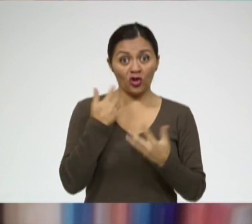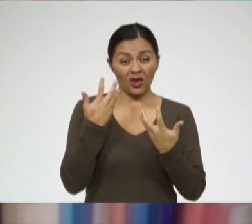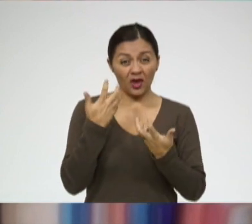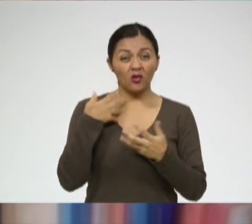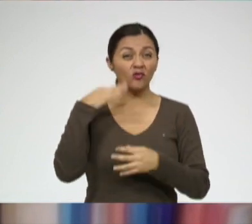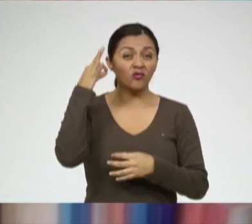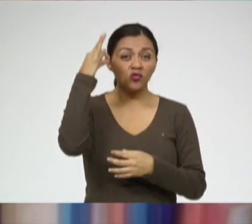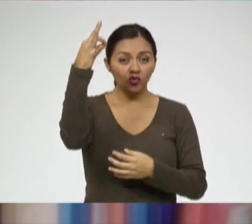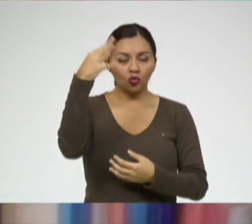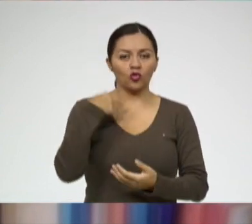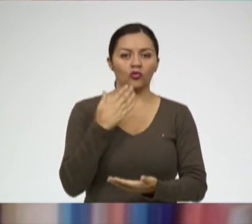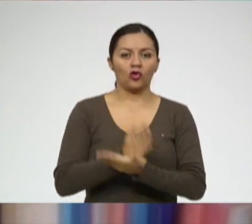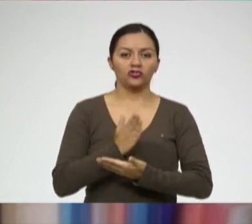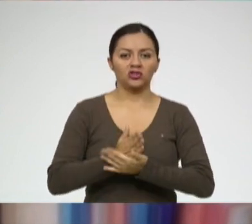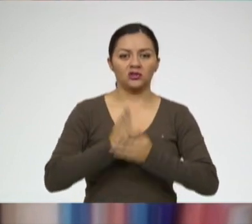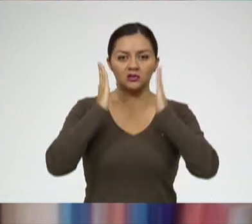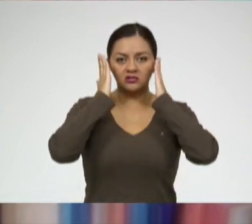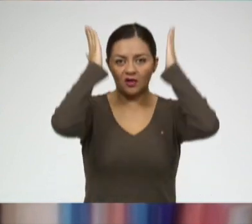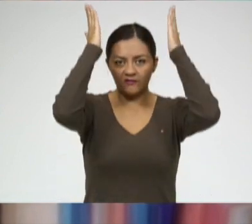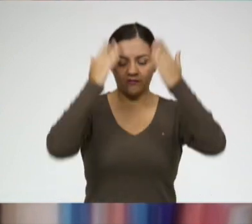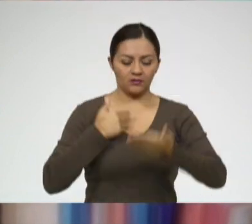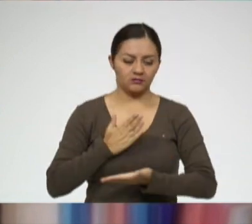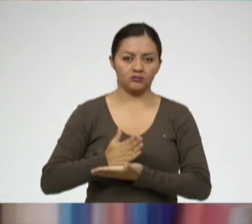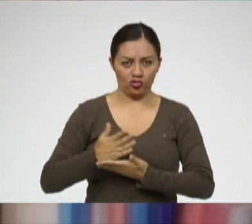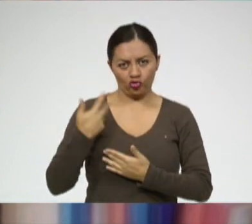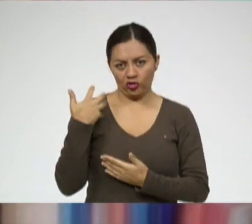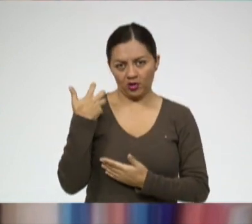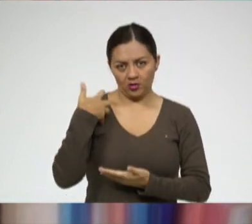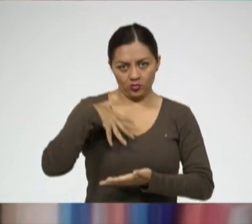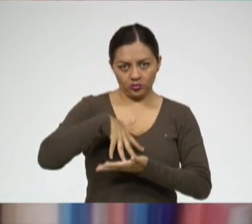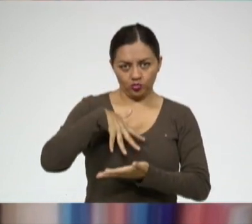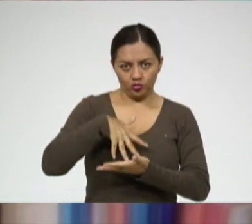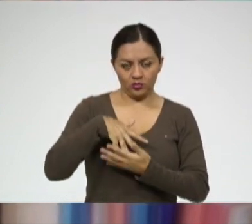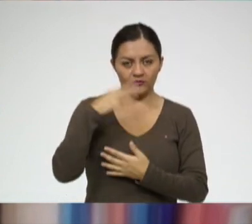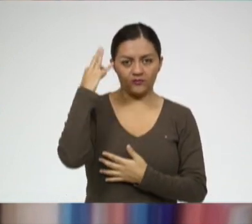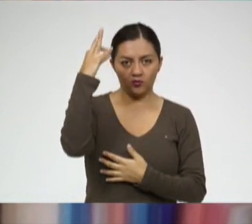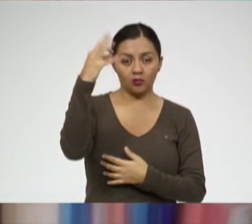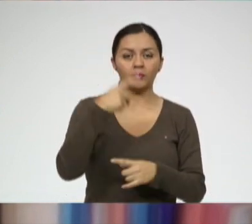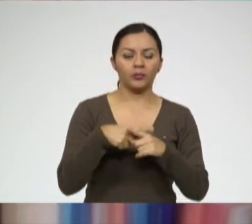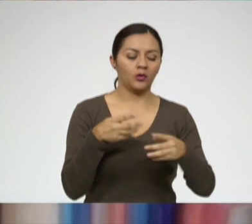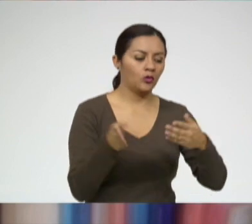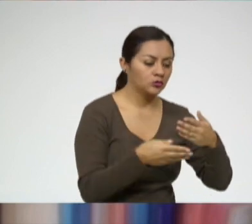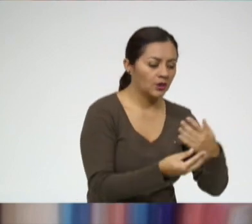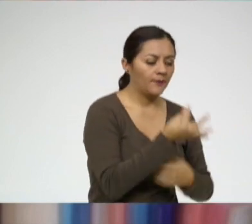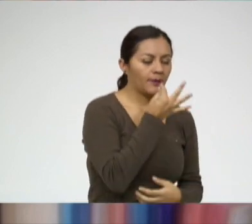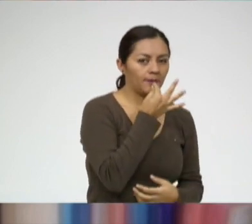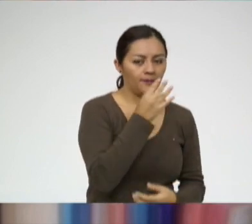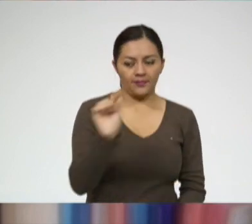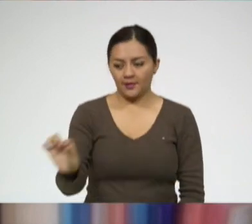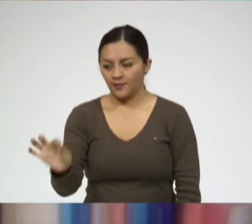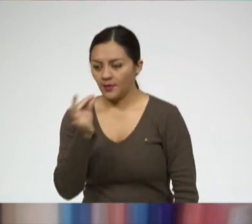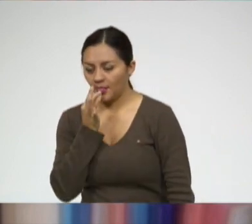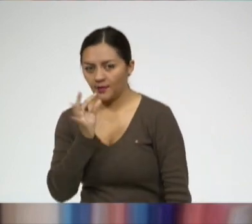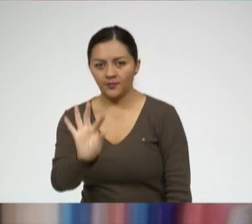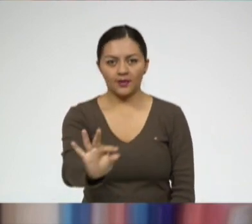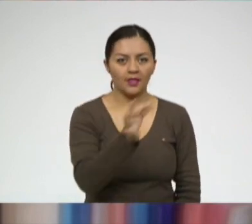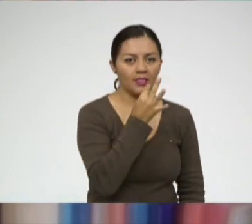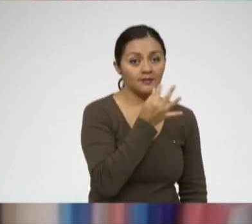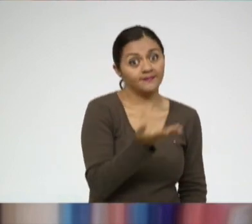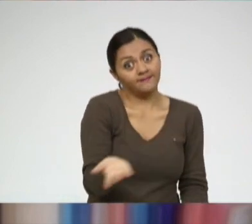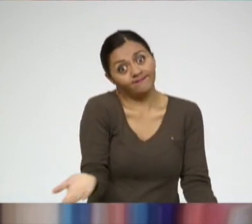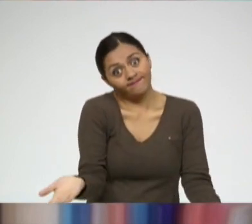ser un cocinero. Entonces yo voy cocinando y voy probando lo que como. Y por eso